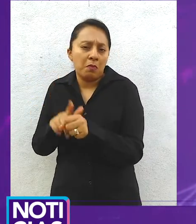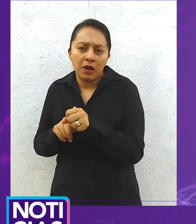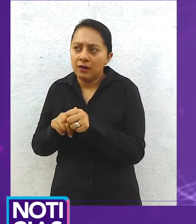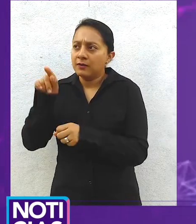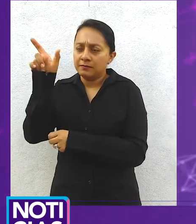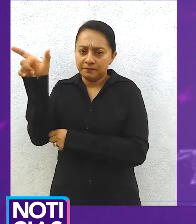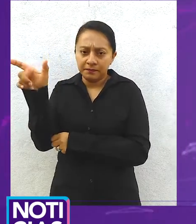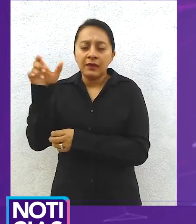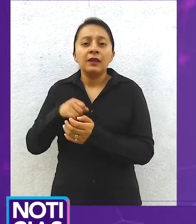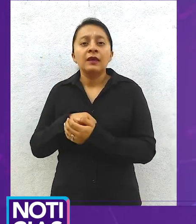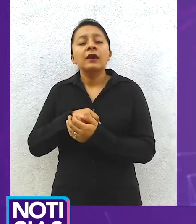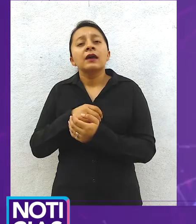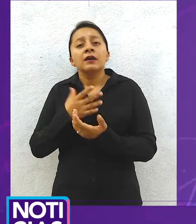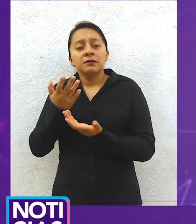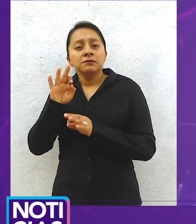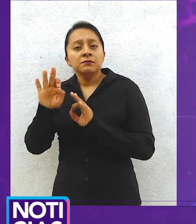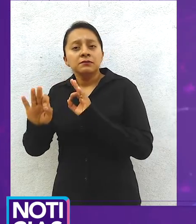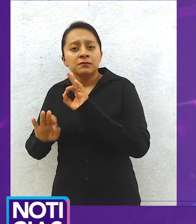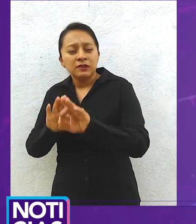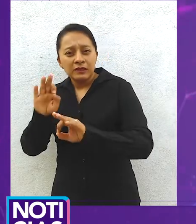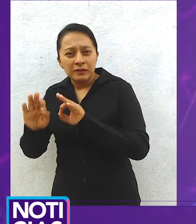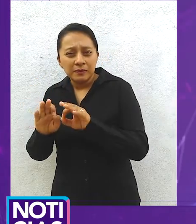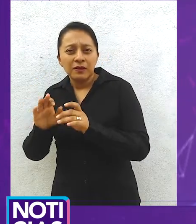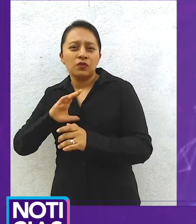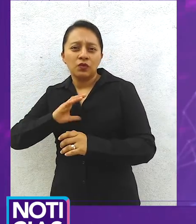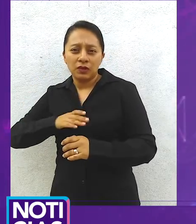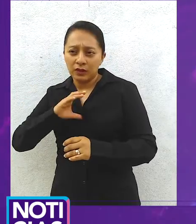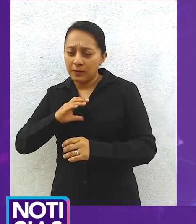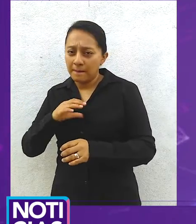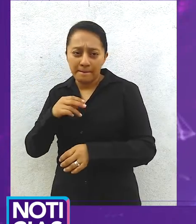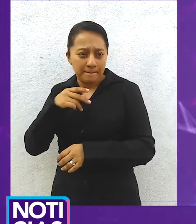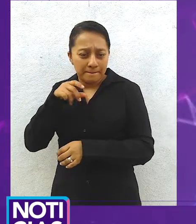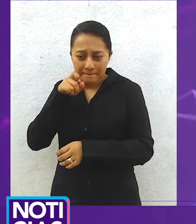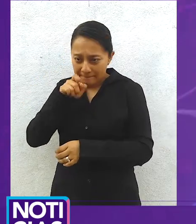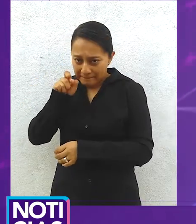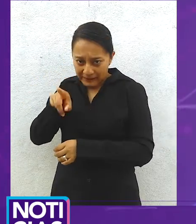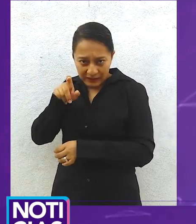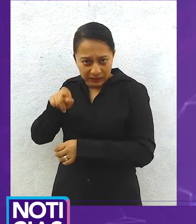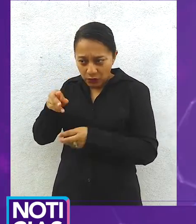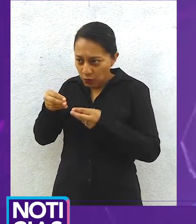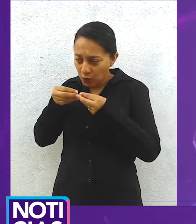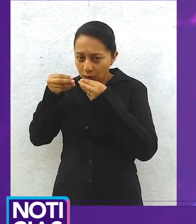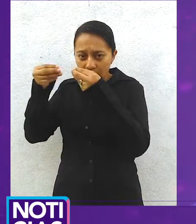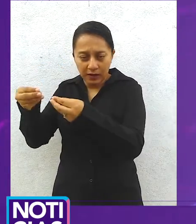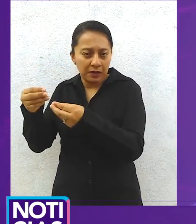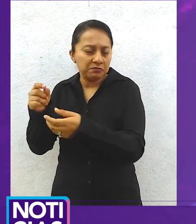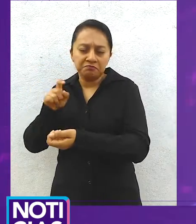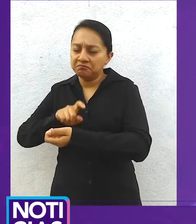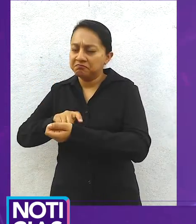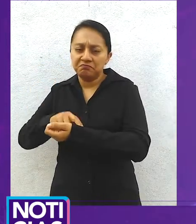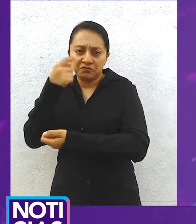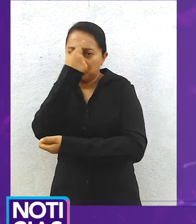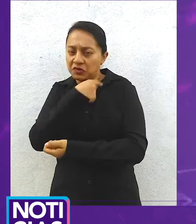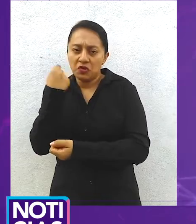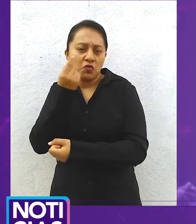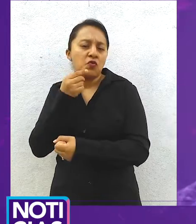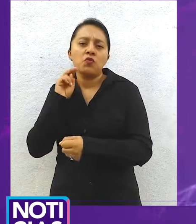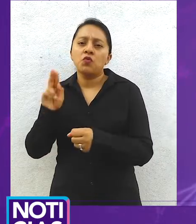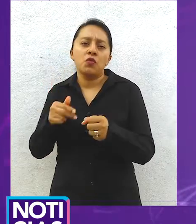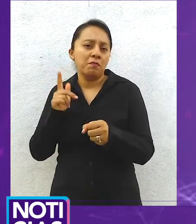dando atención en horario normal. Con imágenes de David Feregrino para Noticias RTQ Alejandro Cervantes.